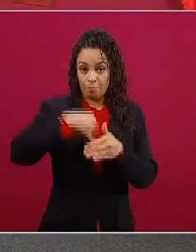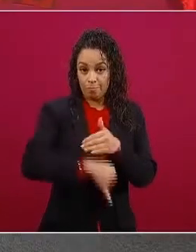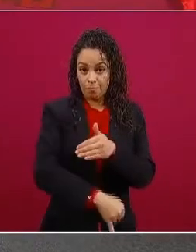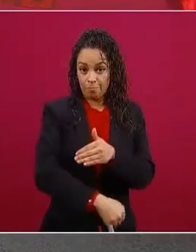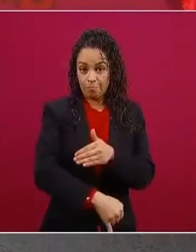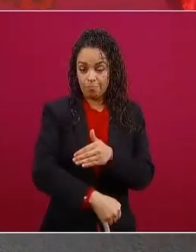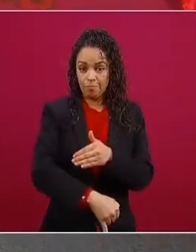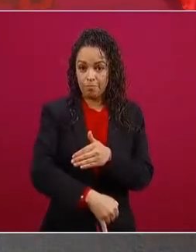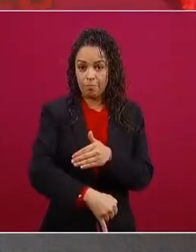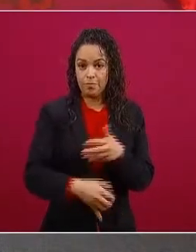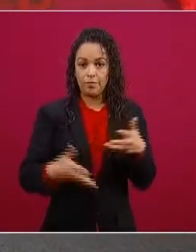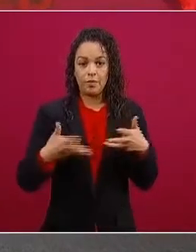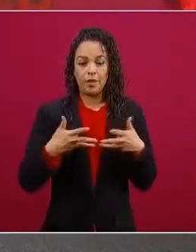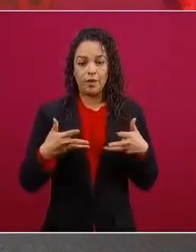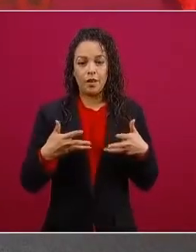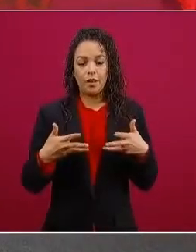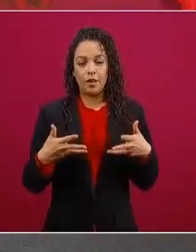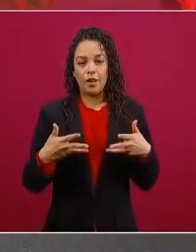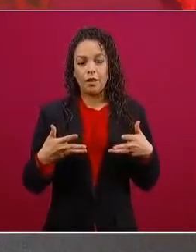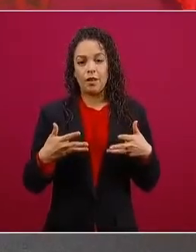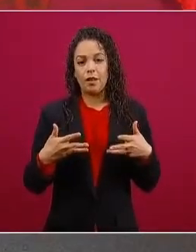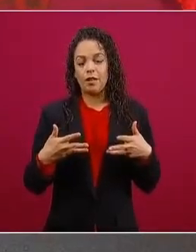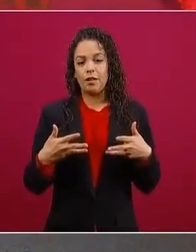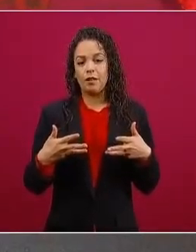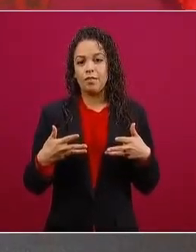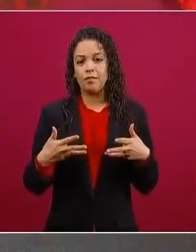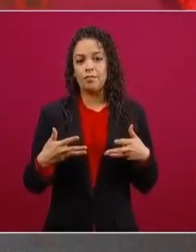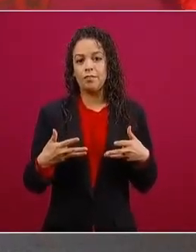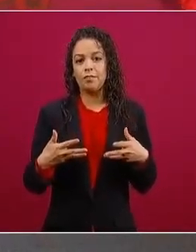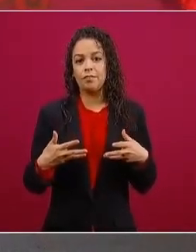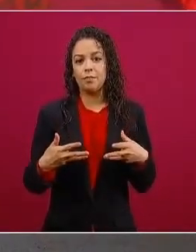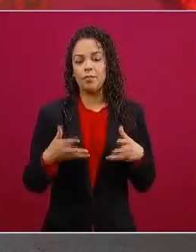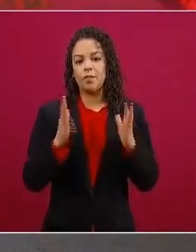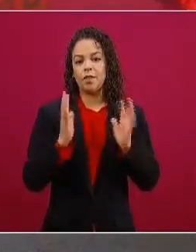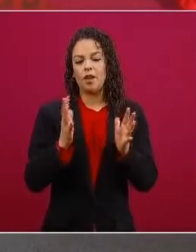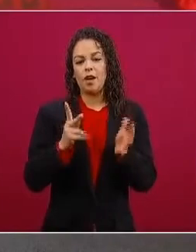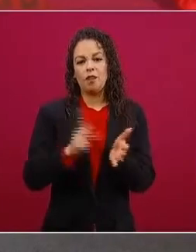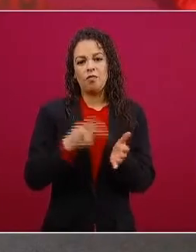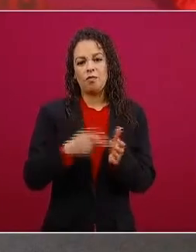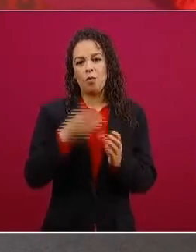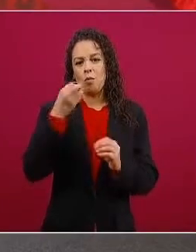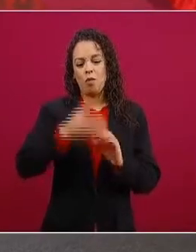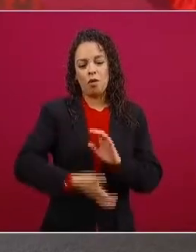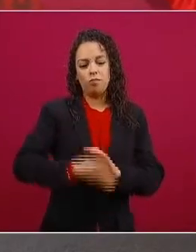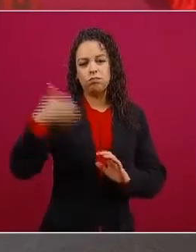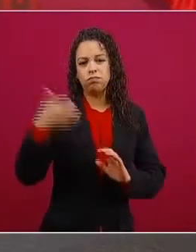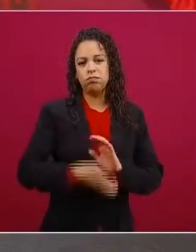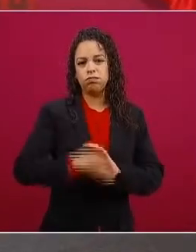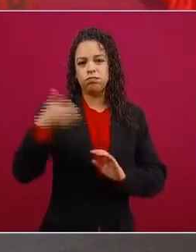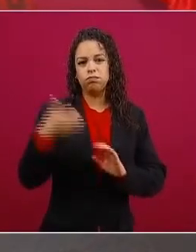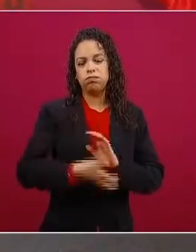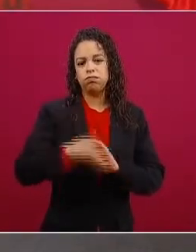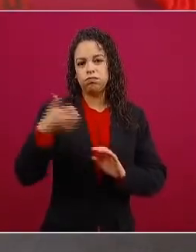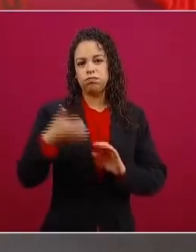muy explotados de campos maduros